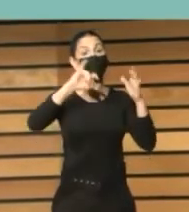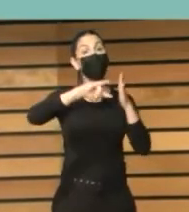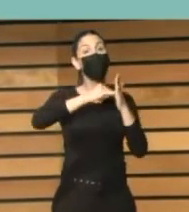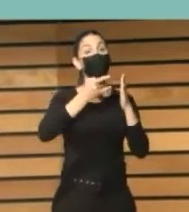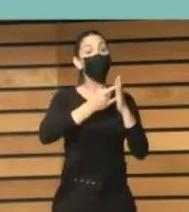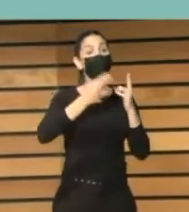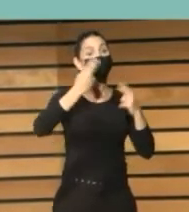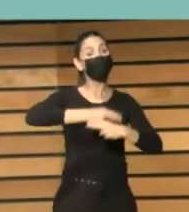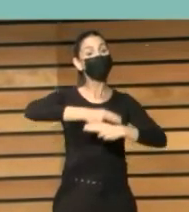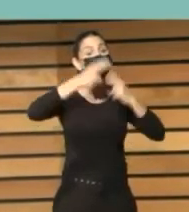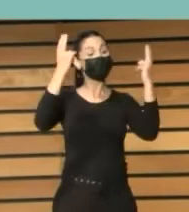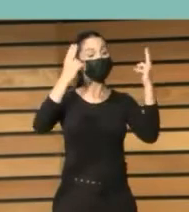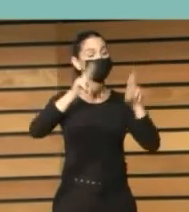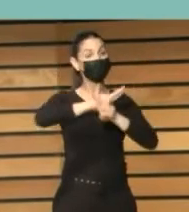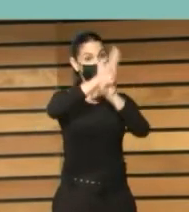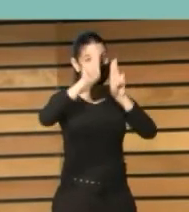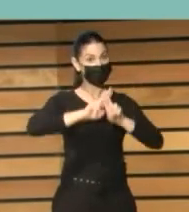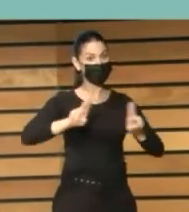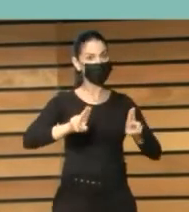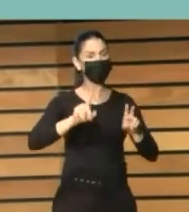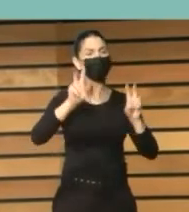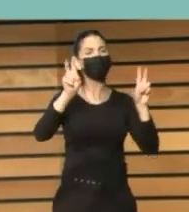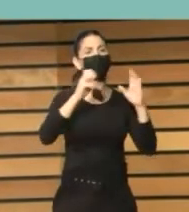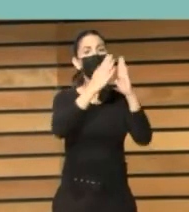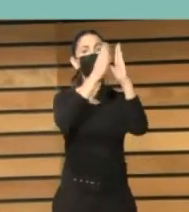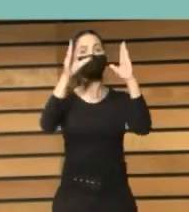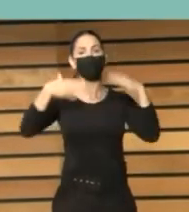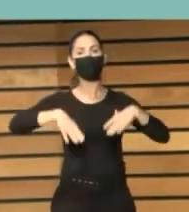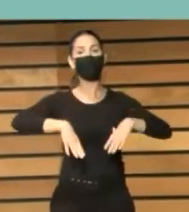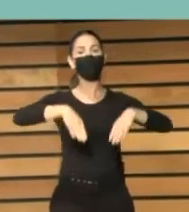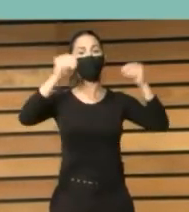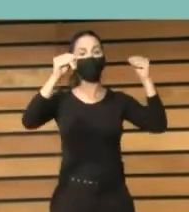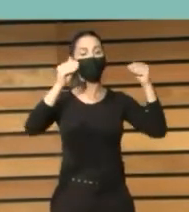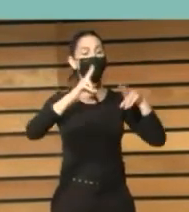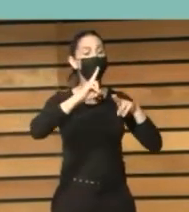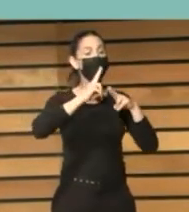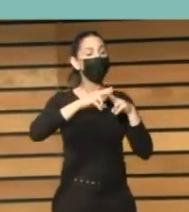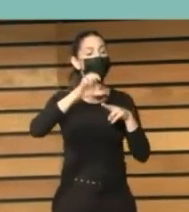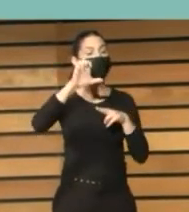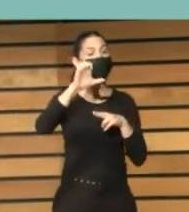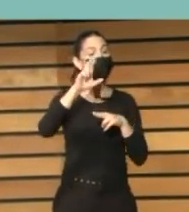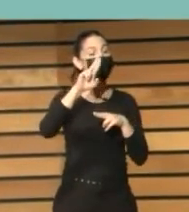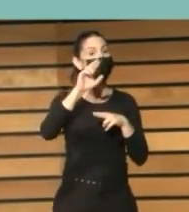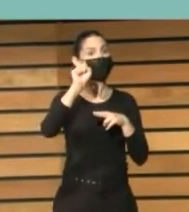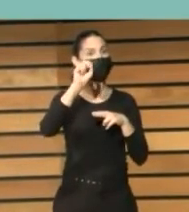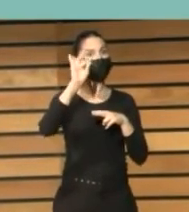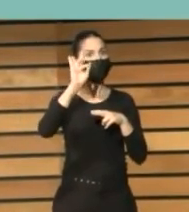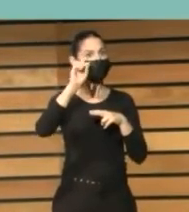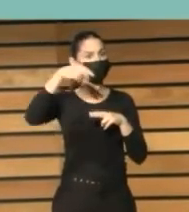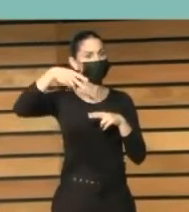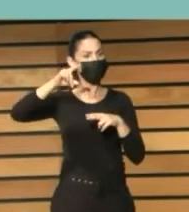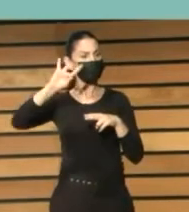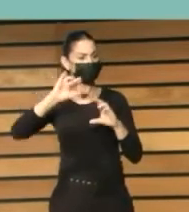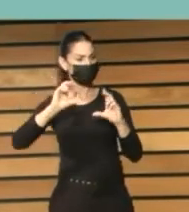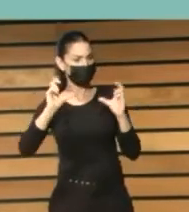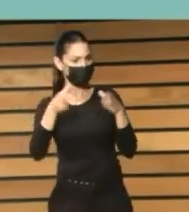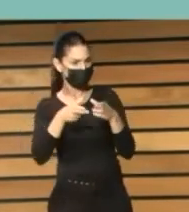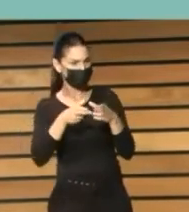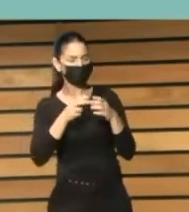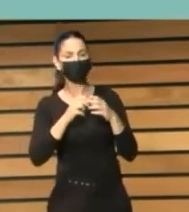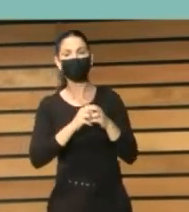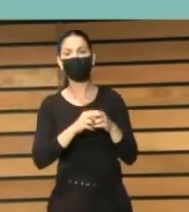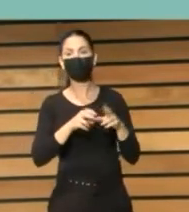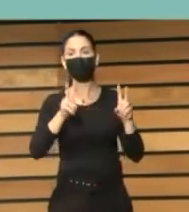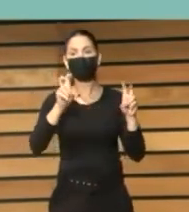internacionales que ha llevado a cabo la biblioteca de Arucas el Erasmus Plus Migrate to Library fue una asociación estratégica